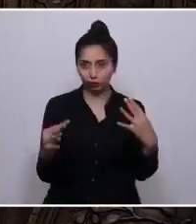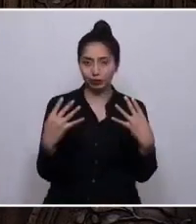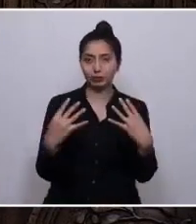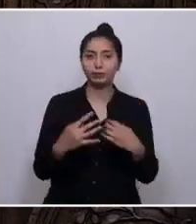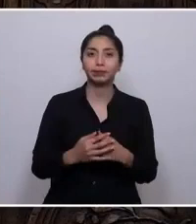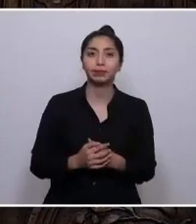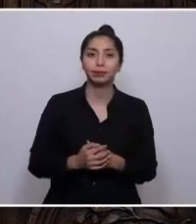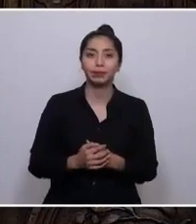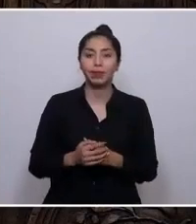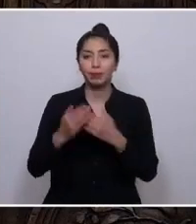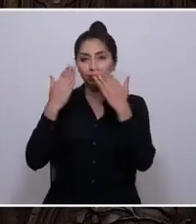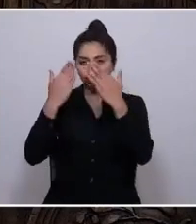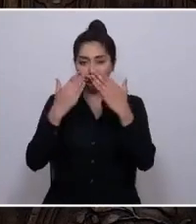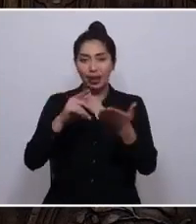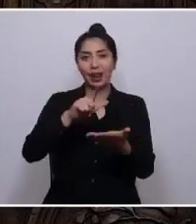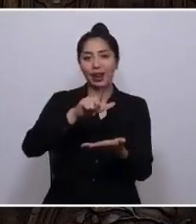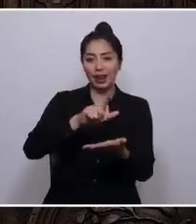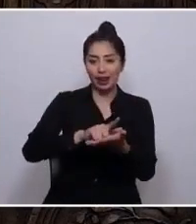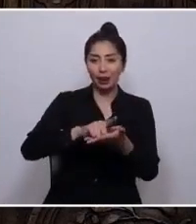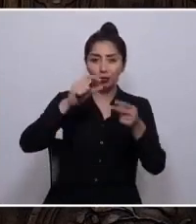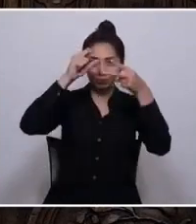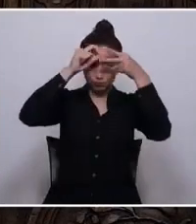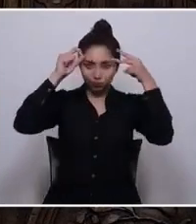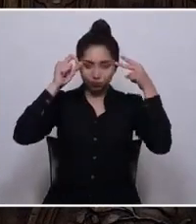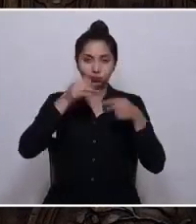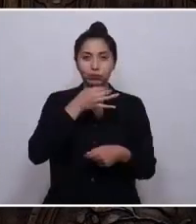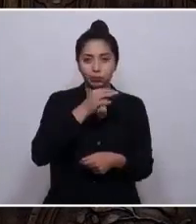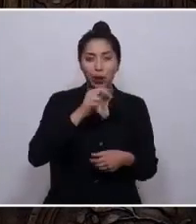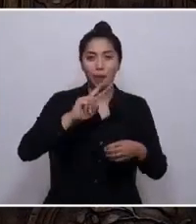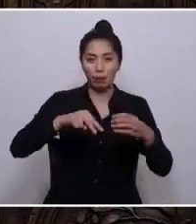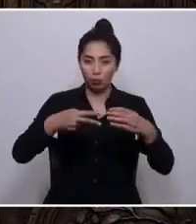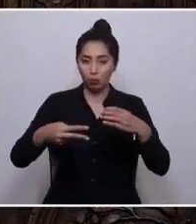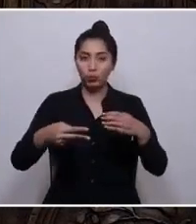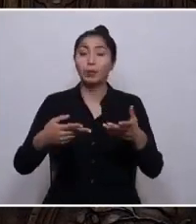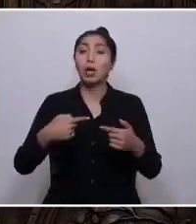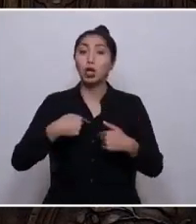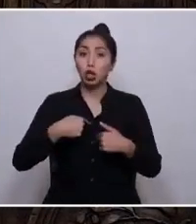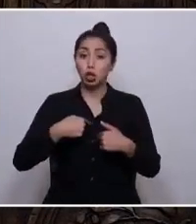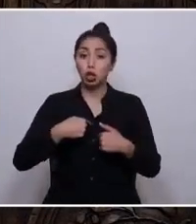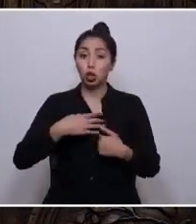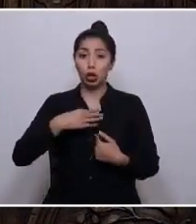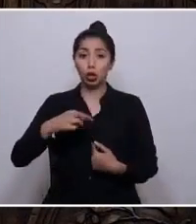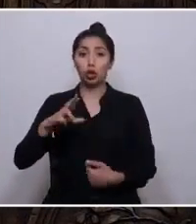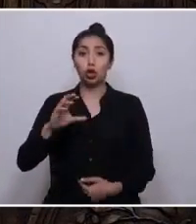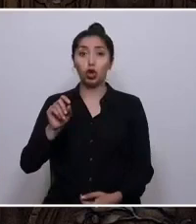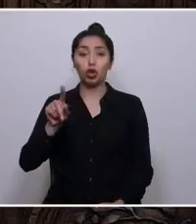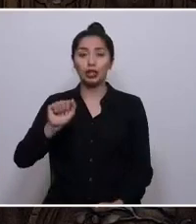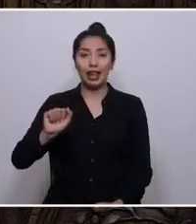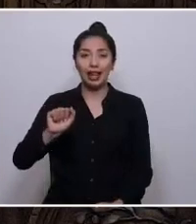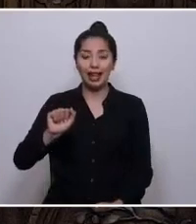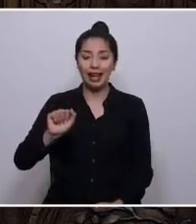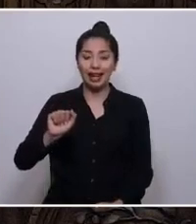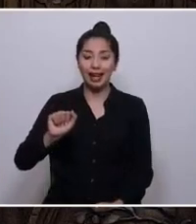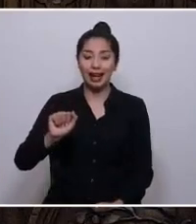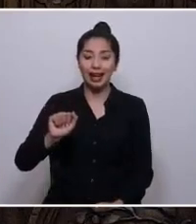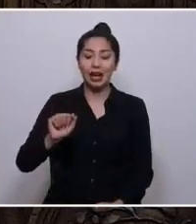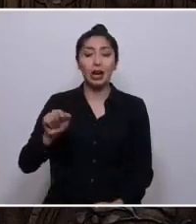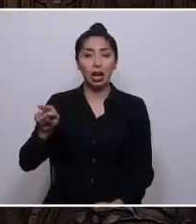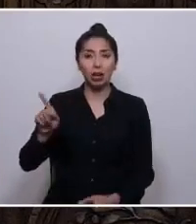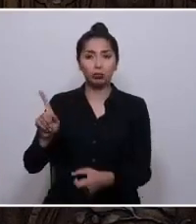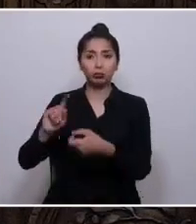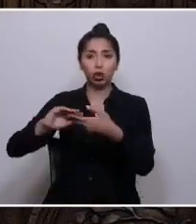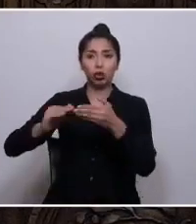Marimari Poupeñi, Marimari Pulamiñen. Soy hijo de Rosa Yancapan, quien proviene de la comunidad